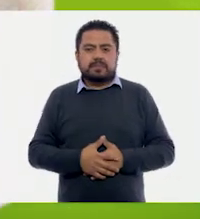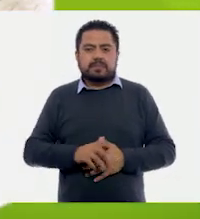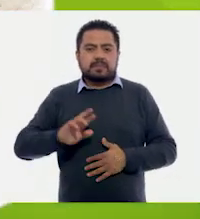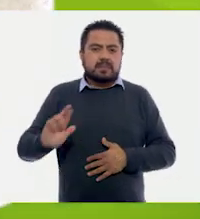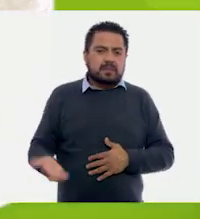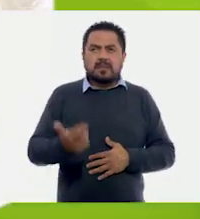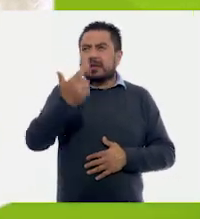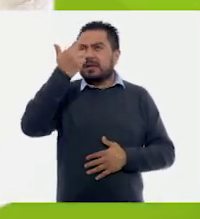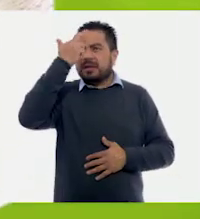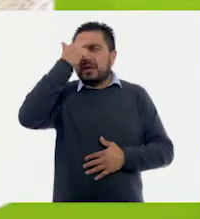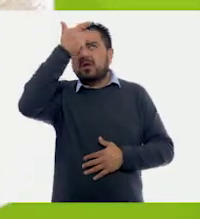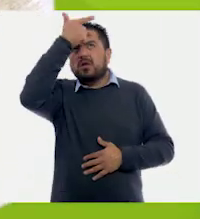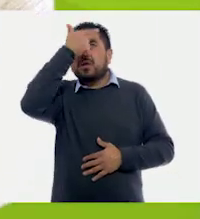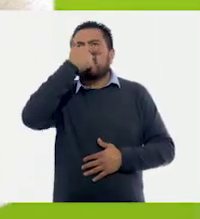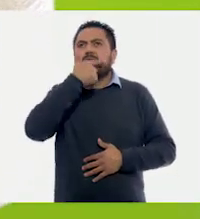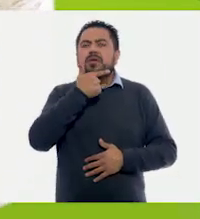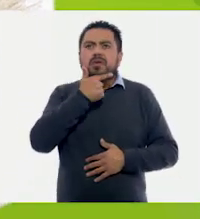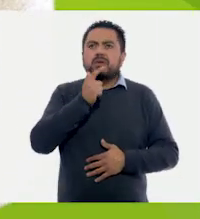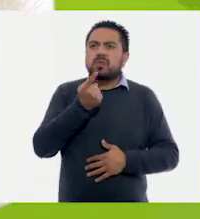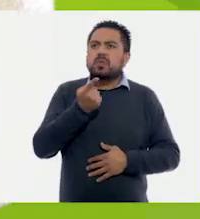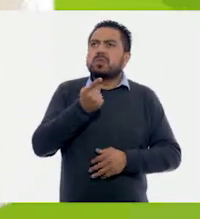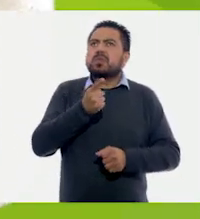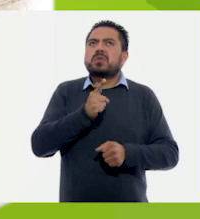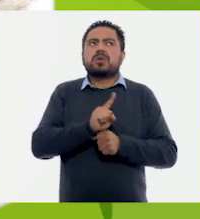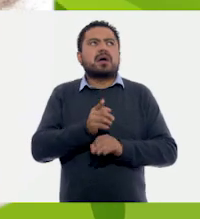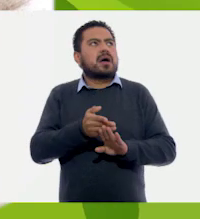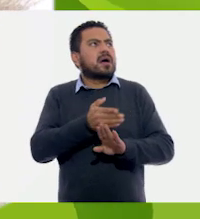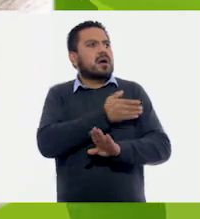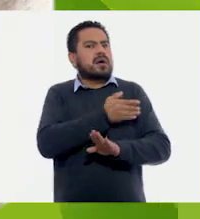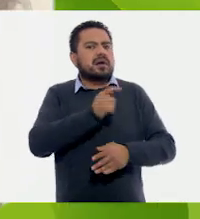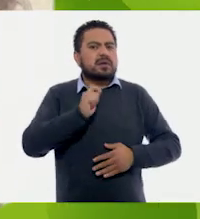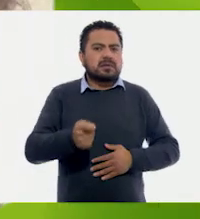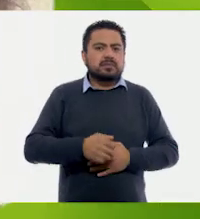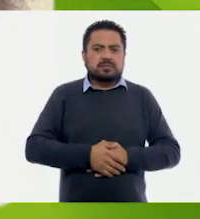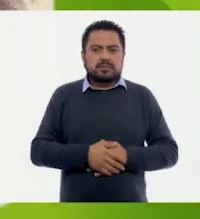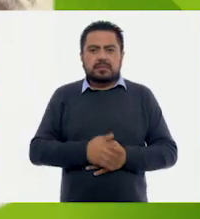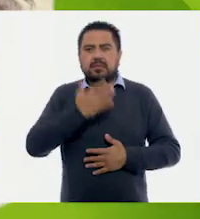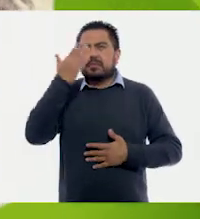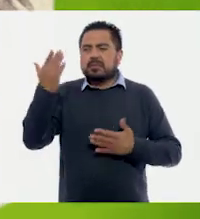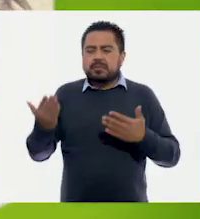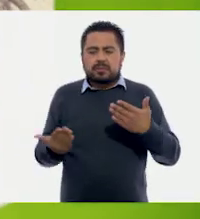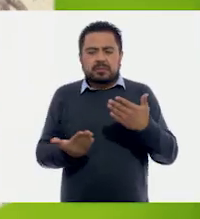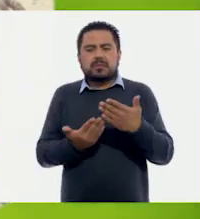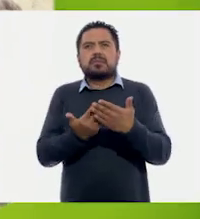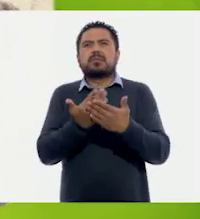¿Recuerda la noche que una vez fue una mañana?